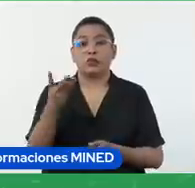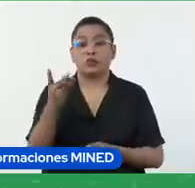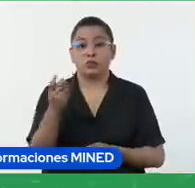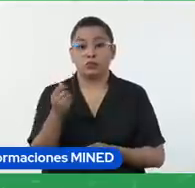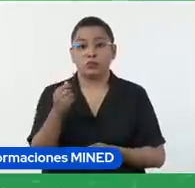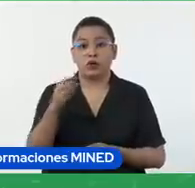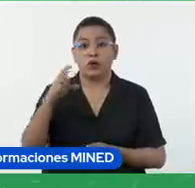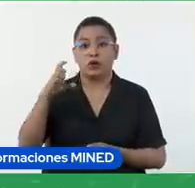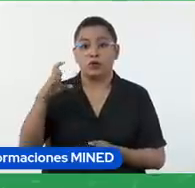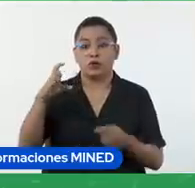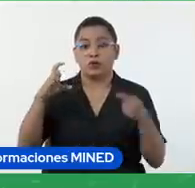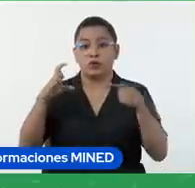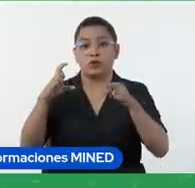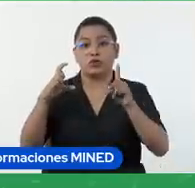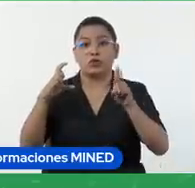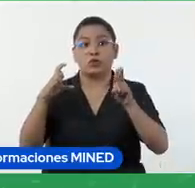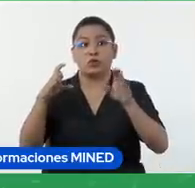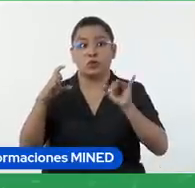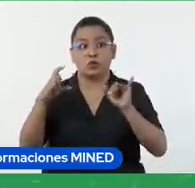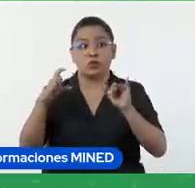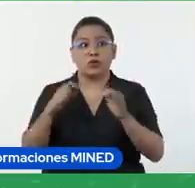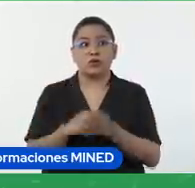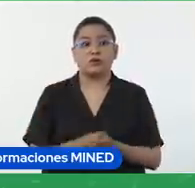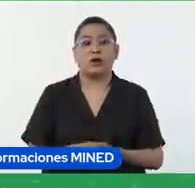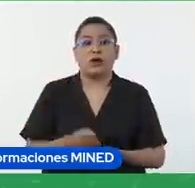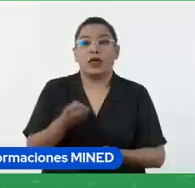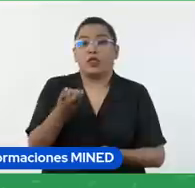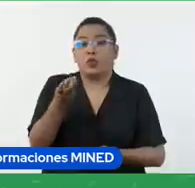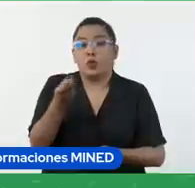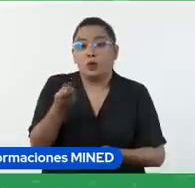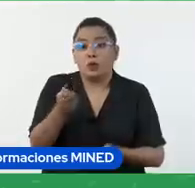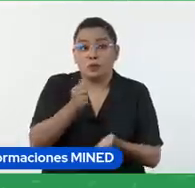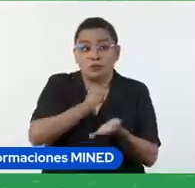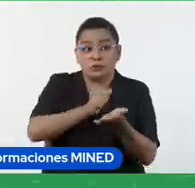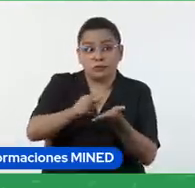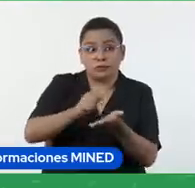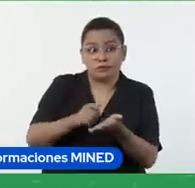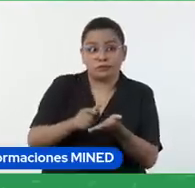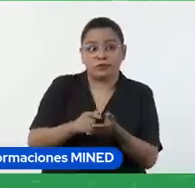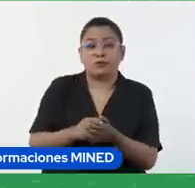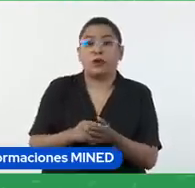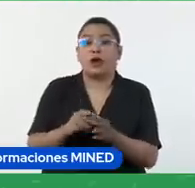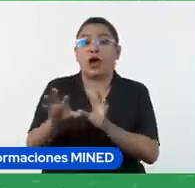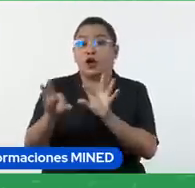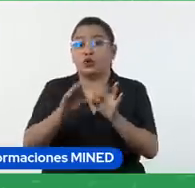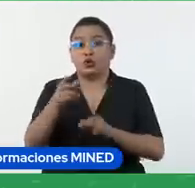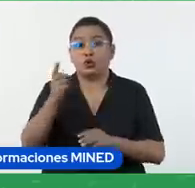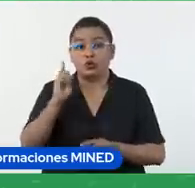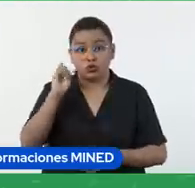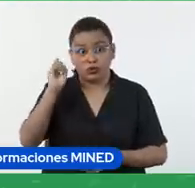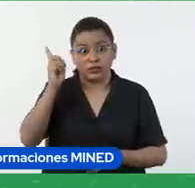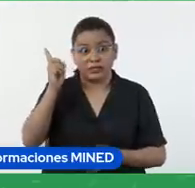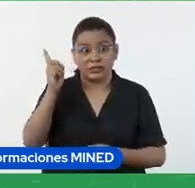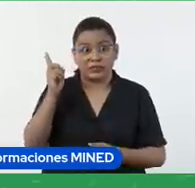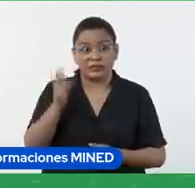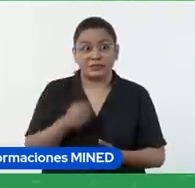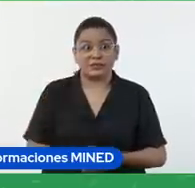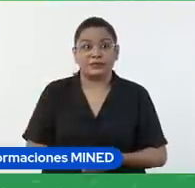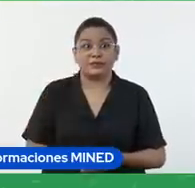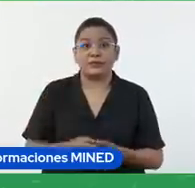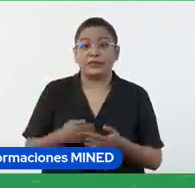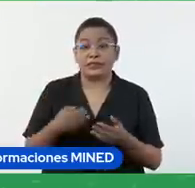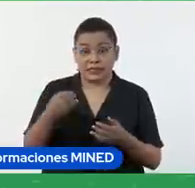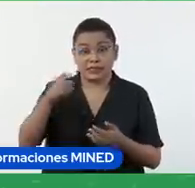sector privado que no tienen la licencia PLAS pero sí la cuenta deben registrar sus datos en el